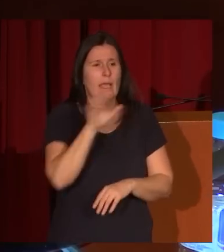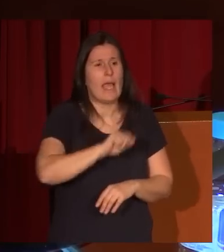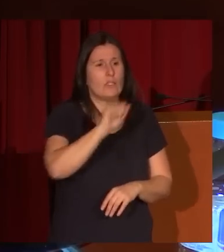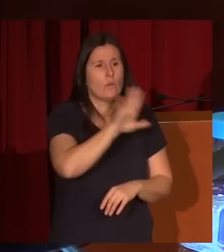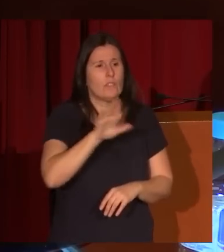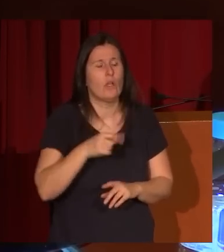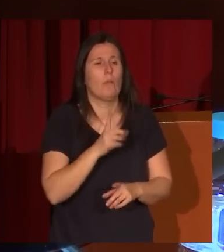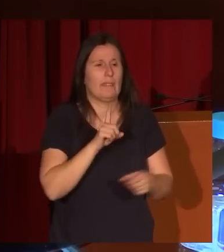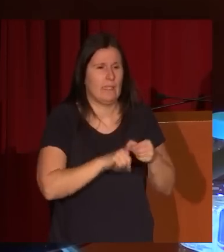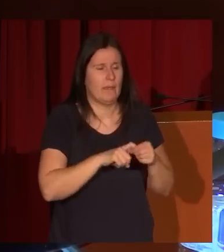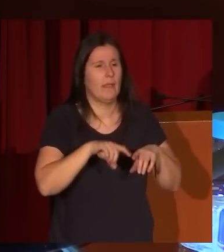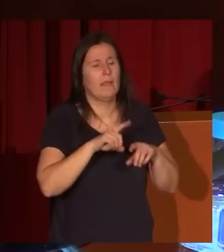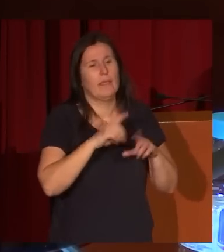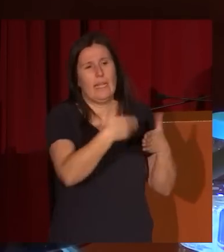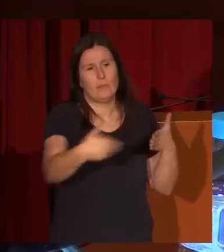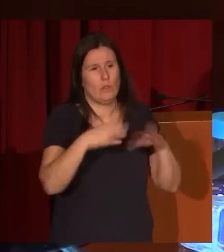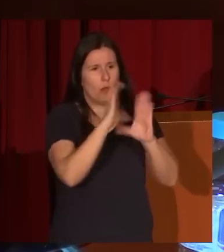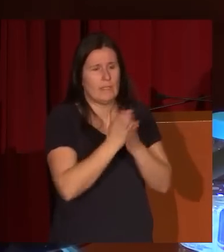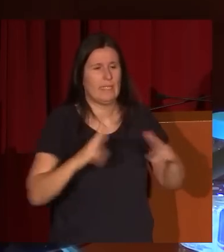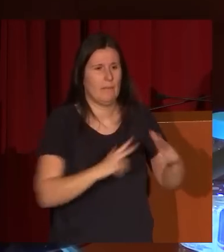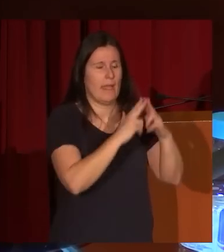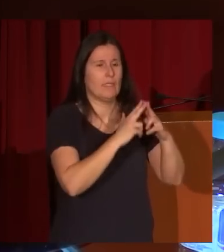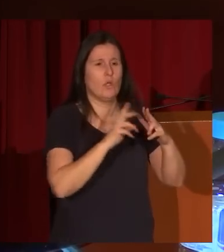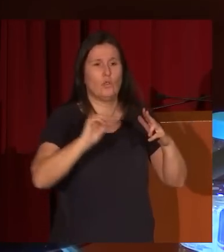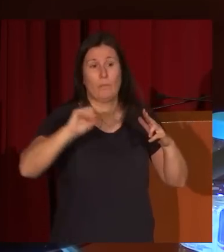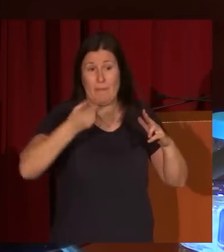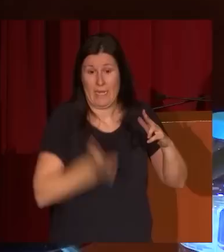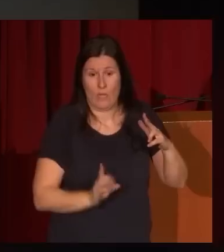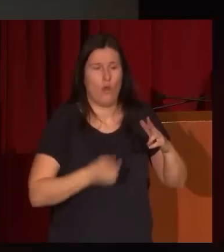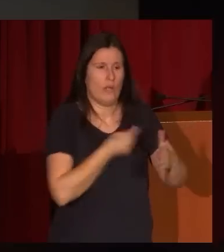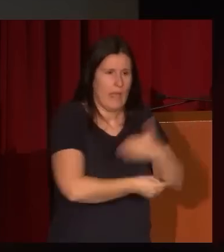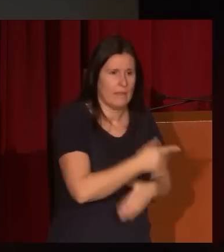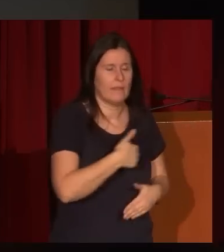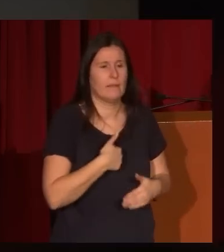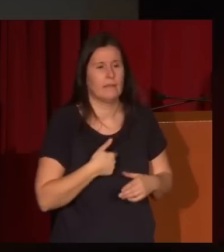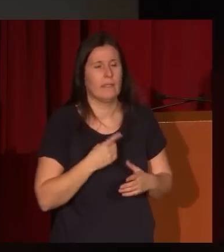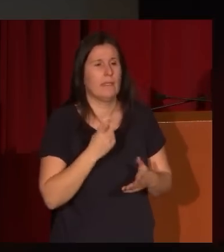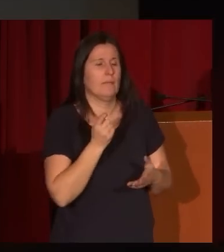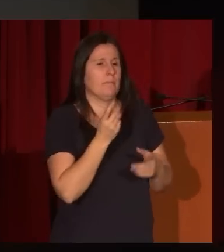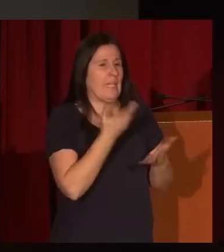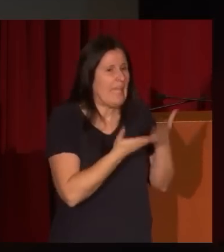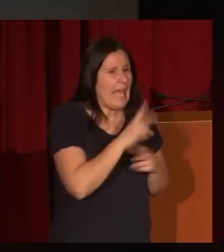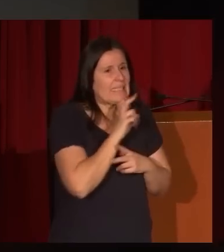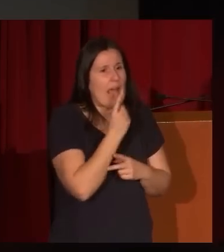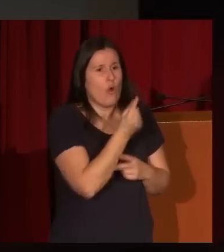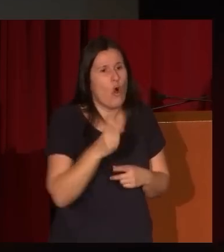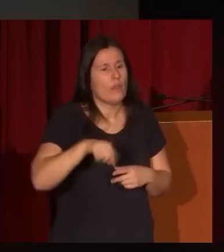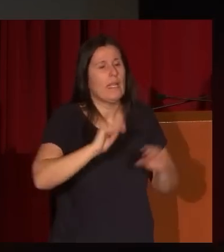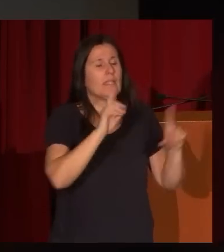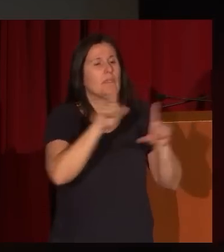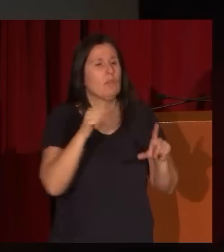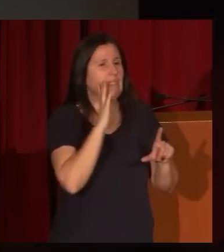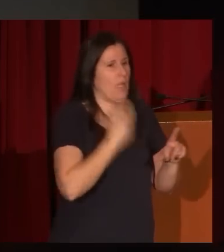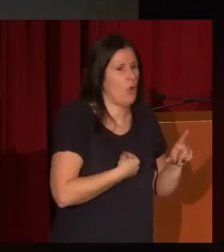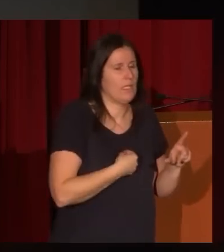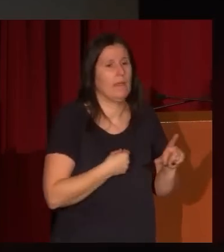participa la Exposición Universal de París, nace su primer hijo, es tasador de las pinturas negras de Goya, nace su segundo hijo Eugenio,